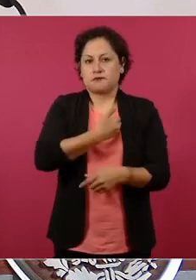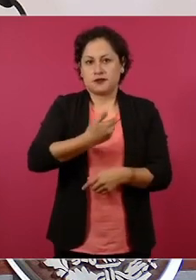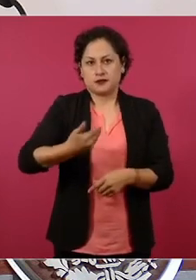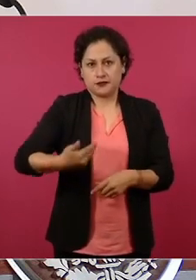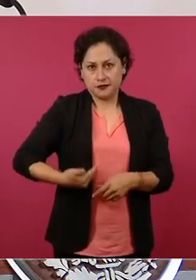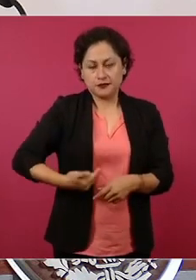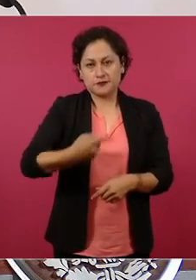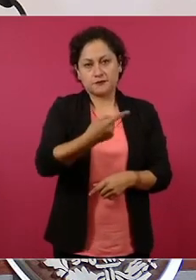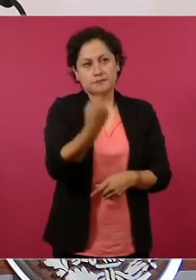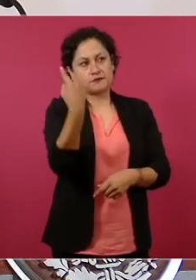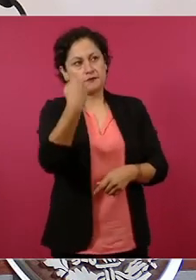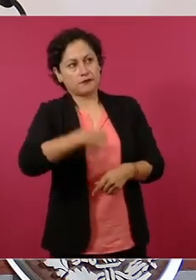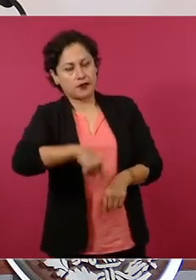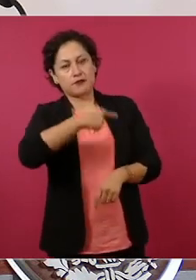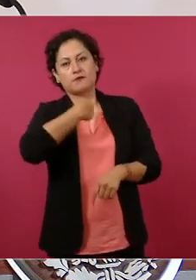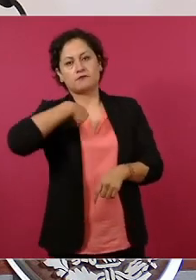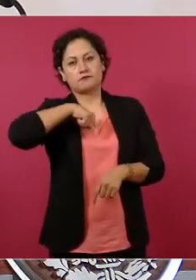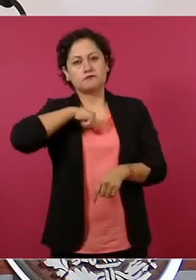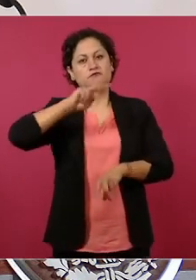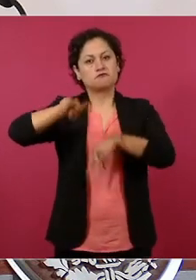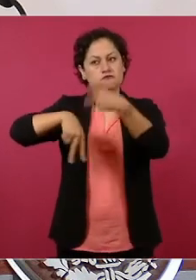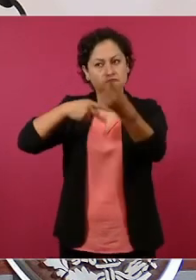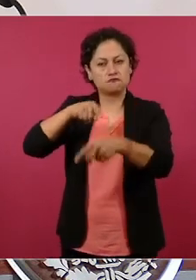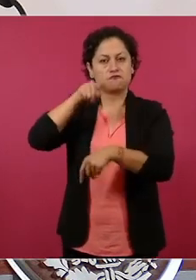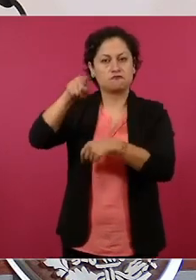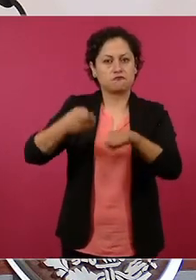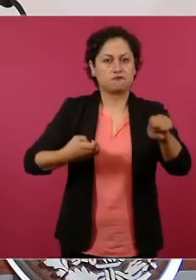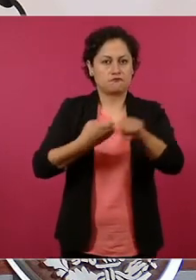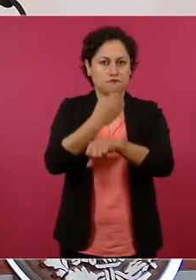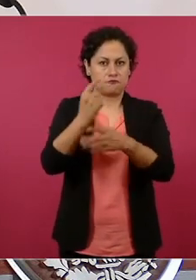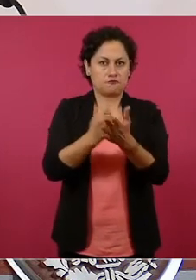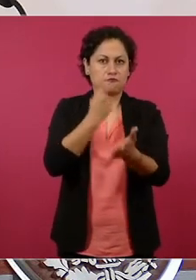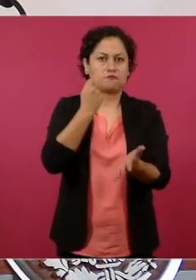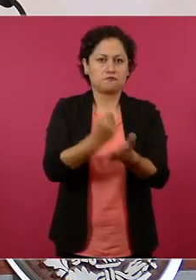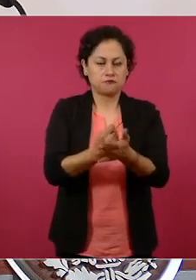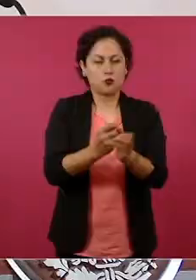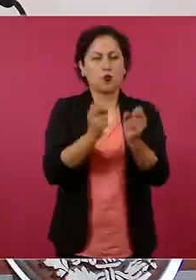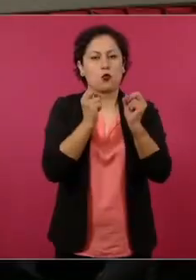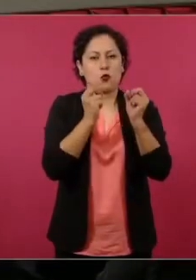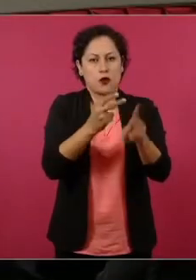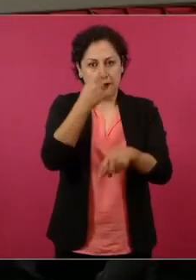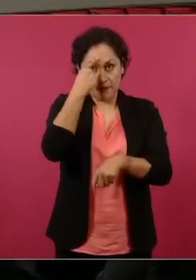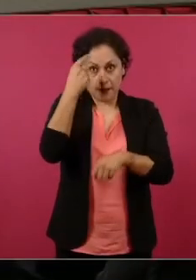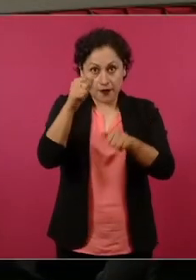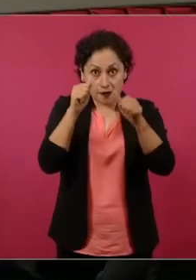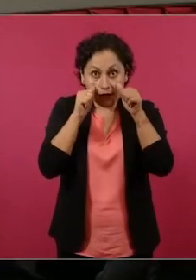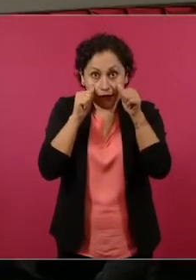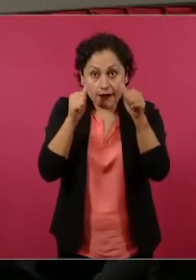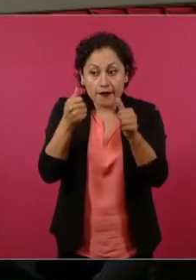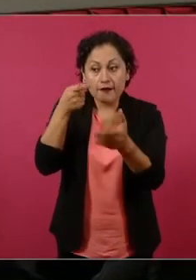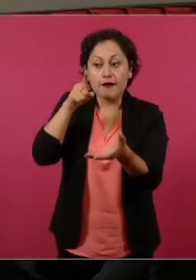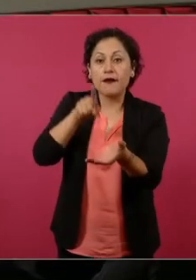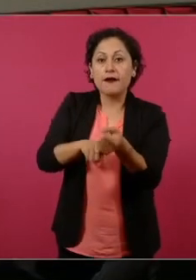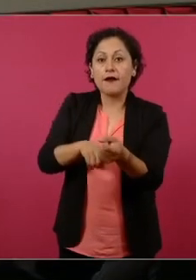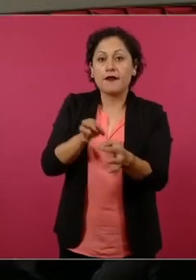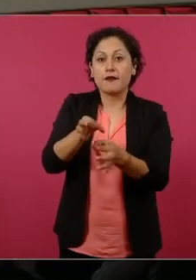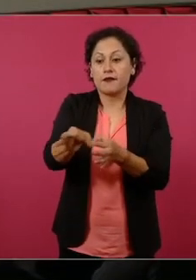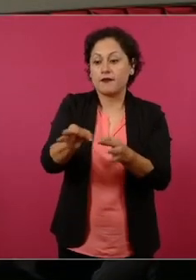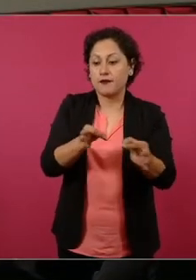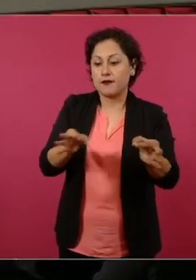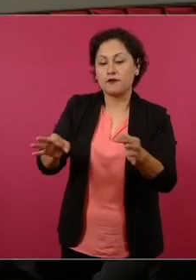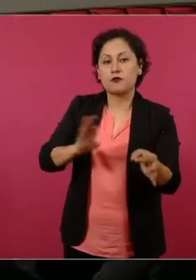que fuéramos allá y que atendiéramos a los municipios que más lo